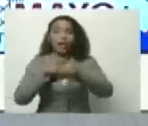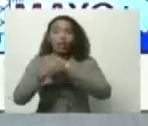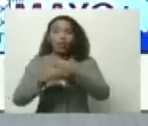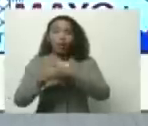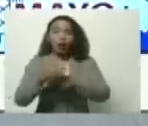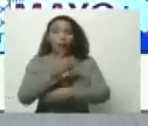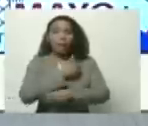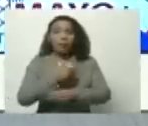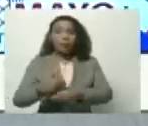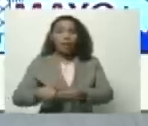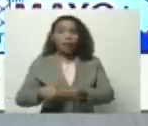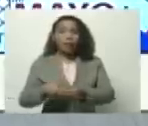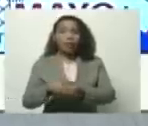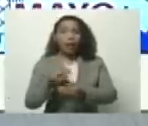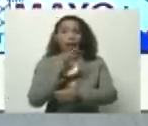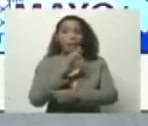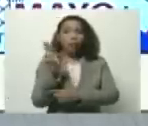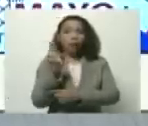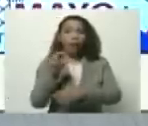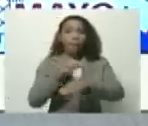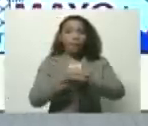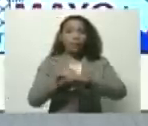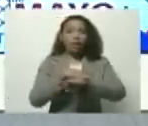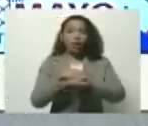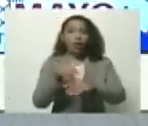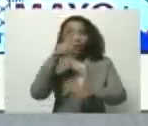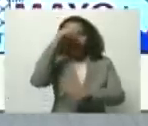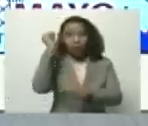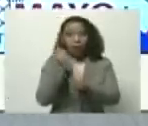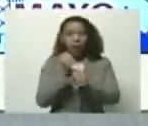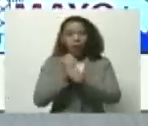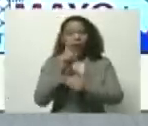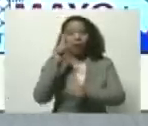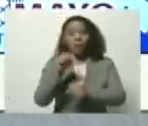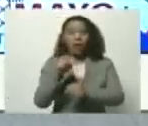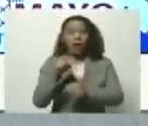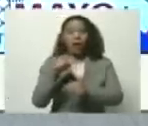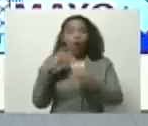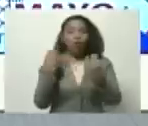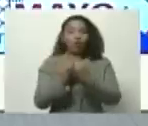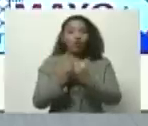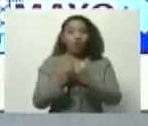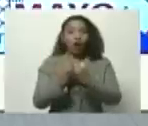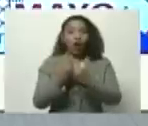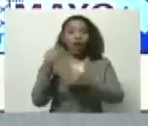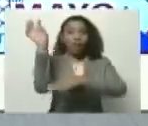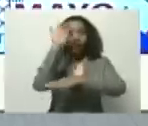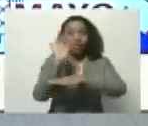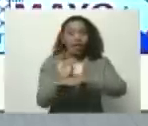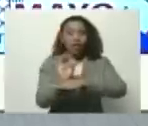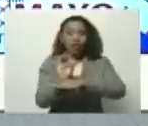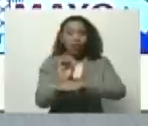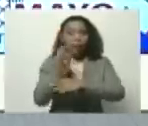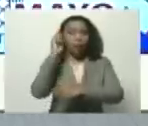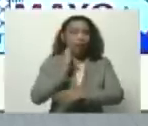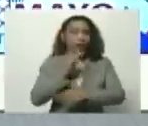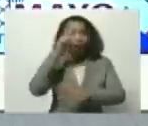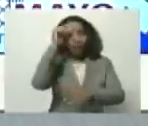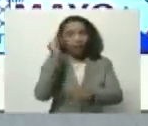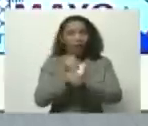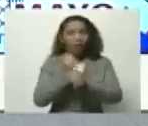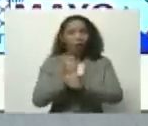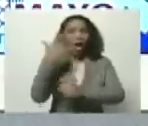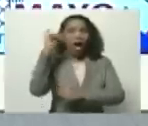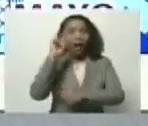de la república el ministerio del trabajo también junto a la confederación bolivariana de trabajadores tiene la